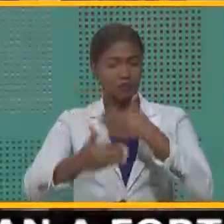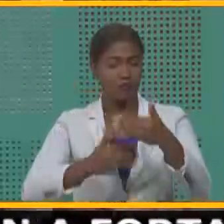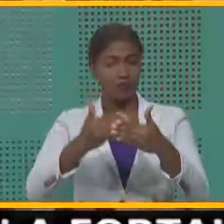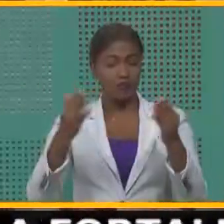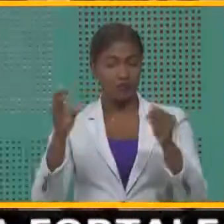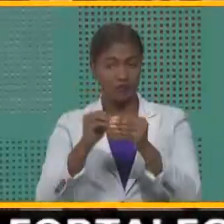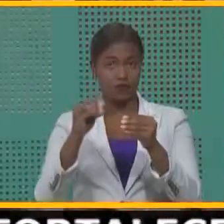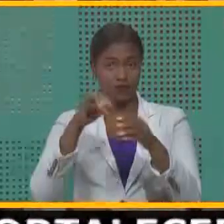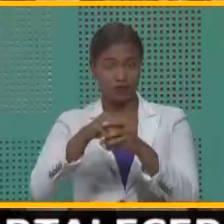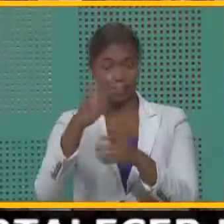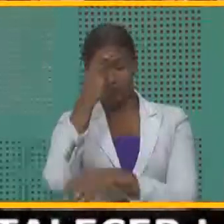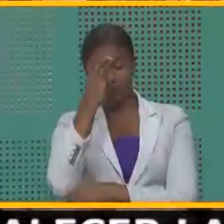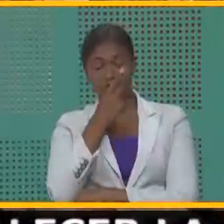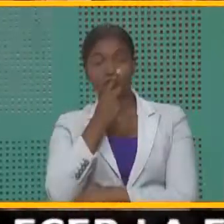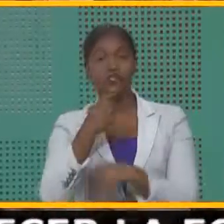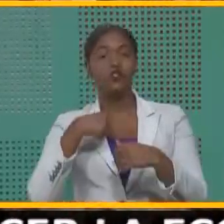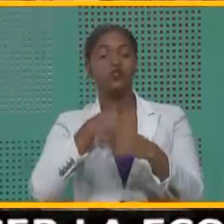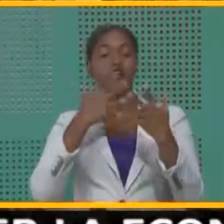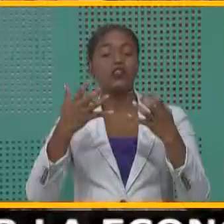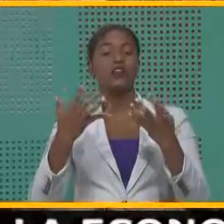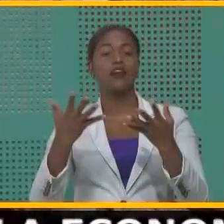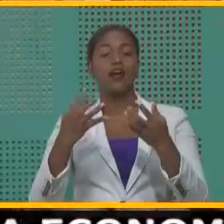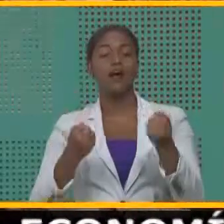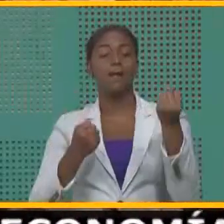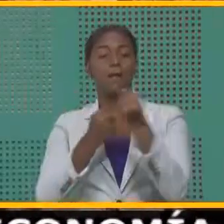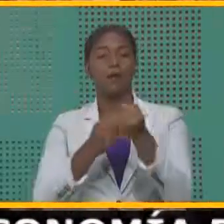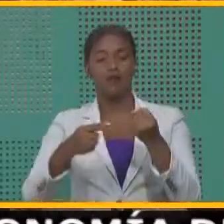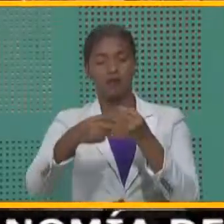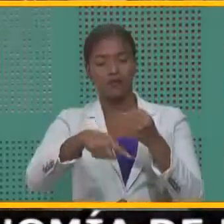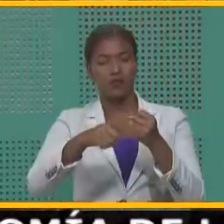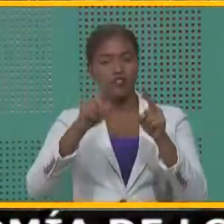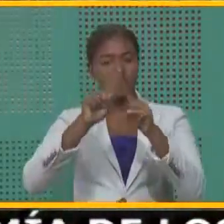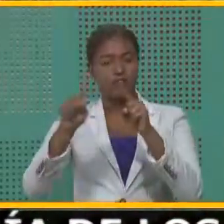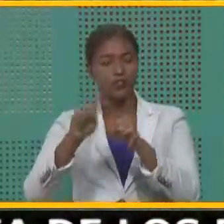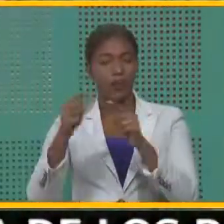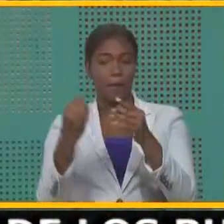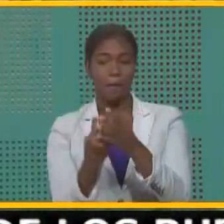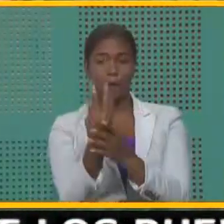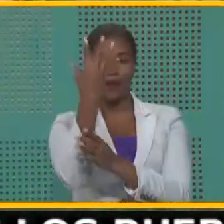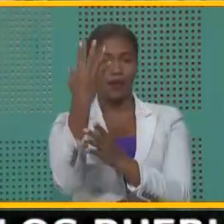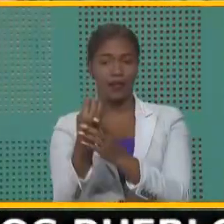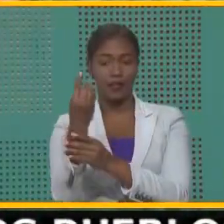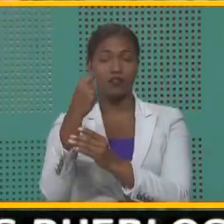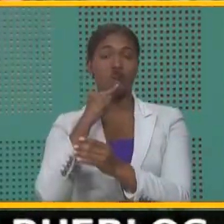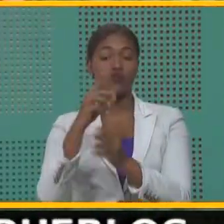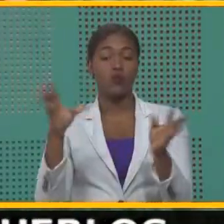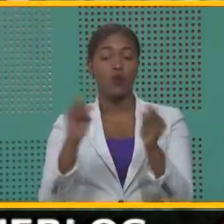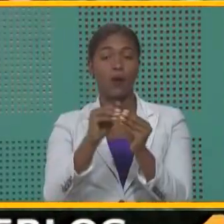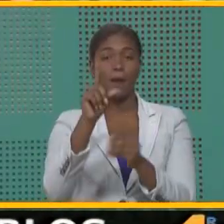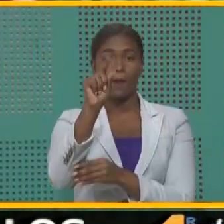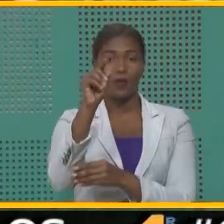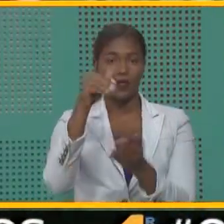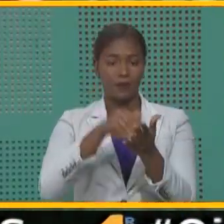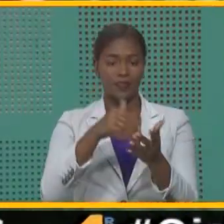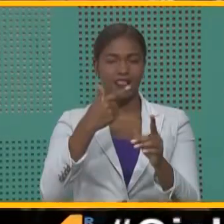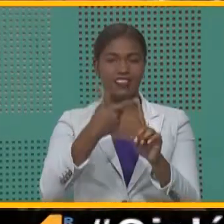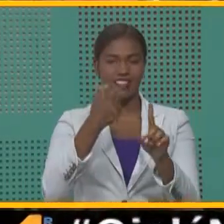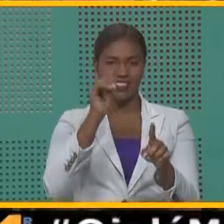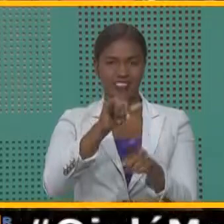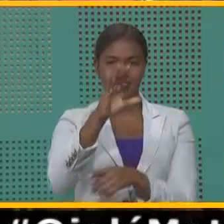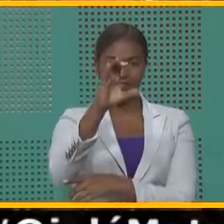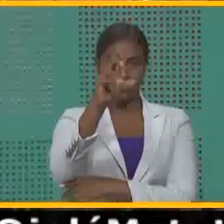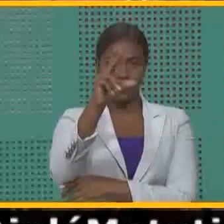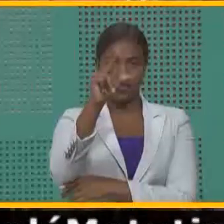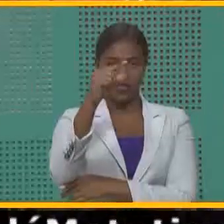donarle a ustedes la cantidad de plantas, que son 20 mil plantas de cardamomo, más la